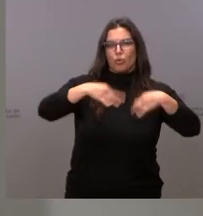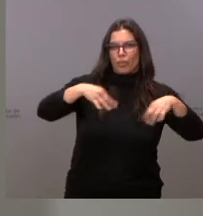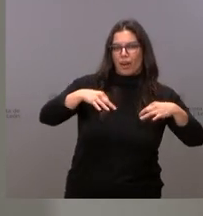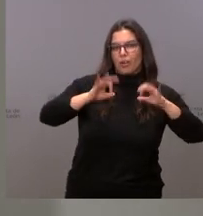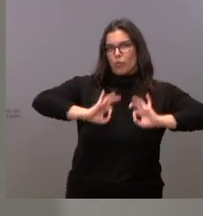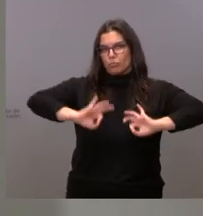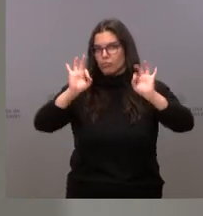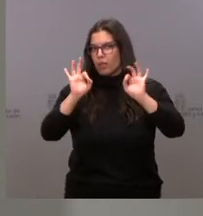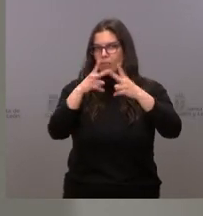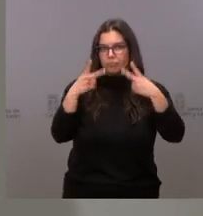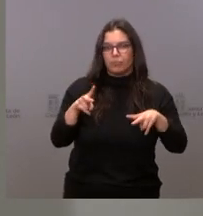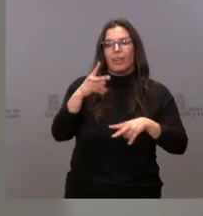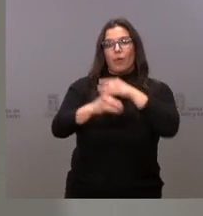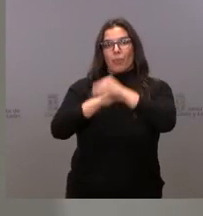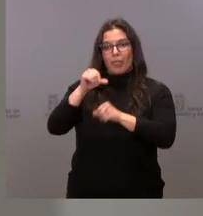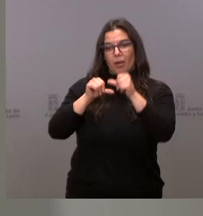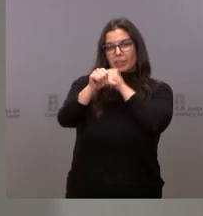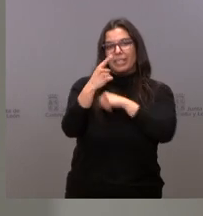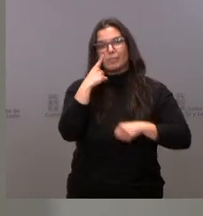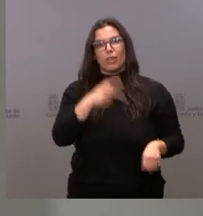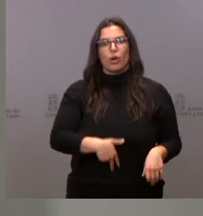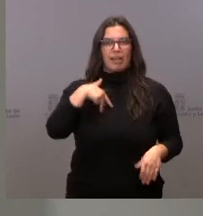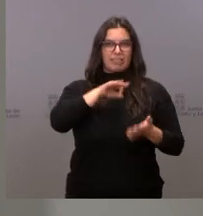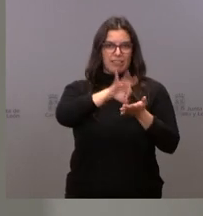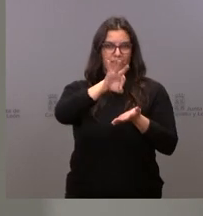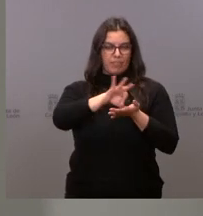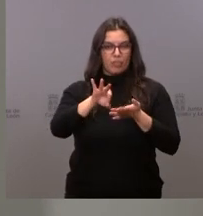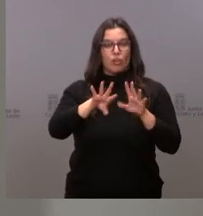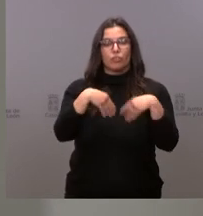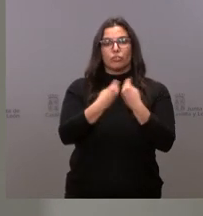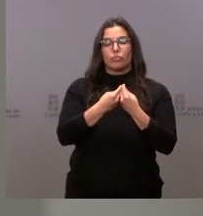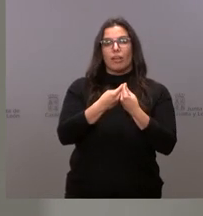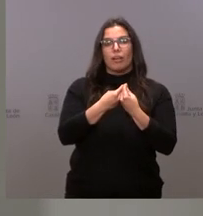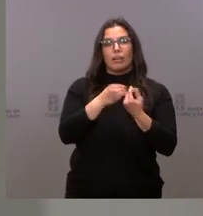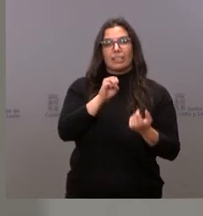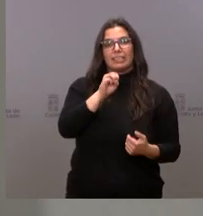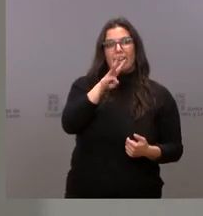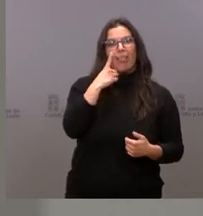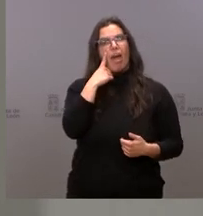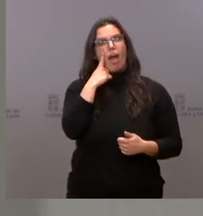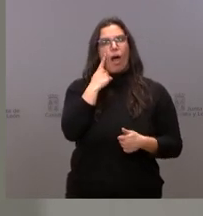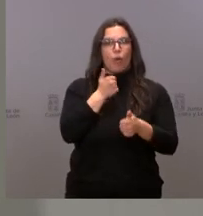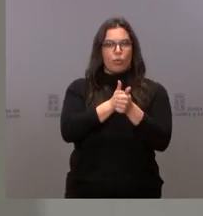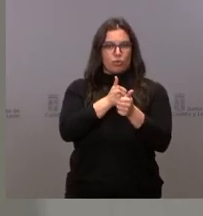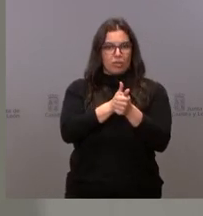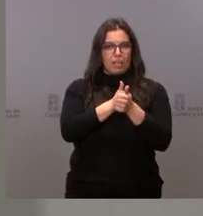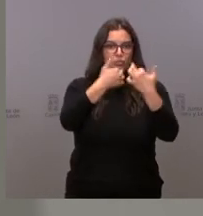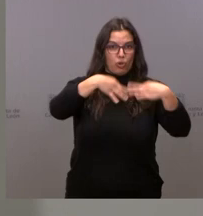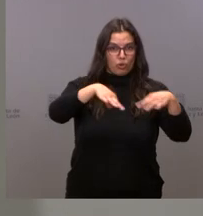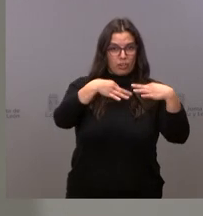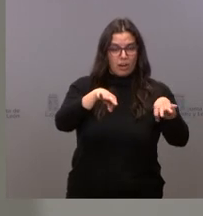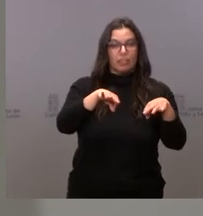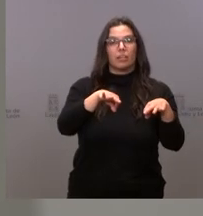que va a realizar la Inspección General de Servicios. Son 13 auditorías ordinarias